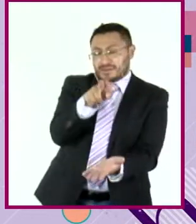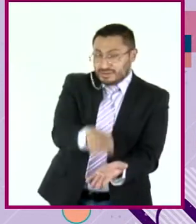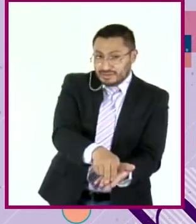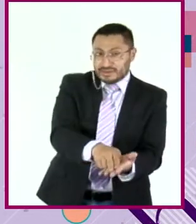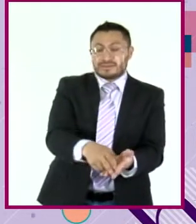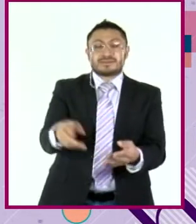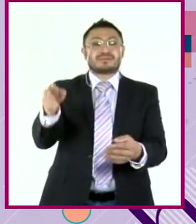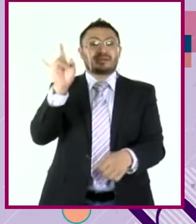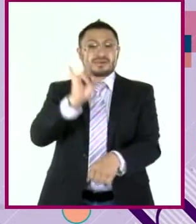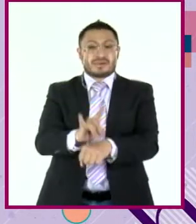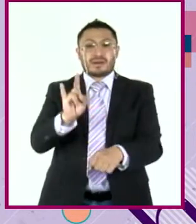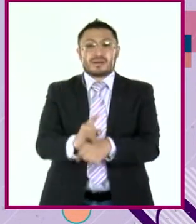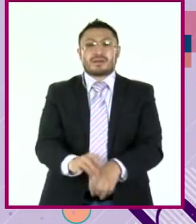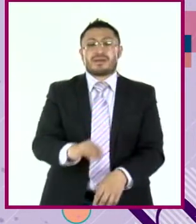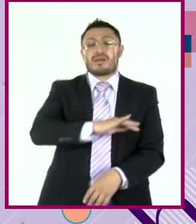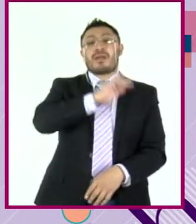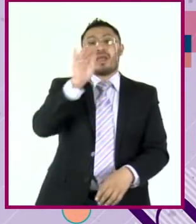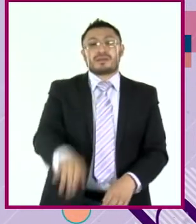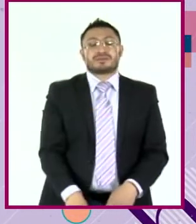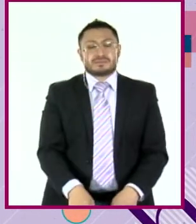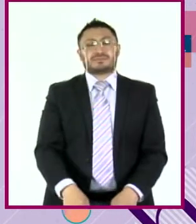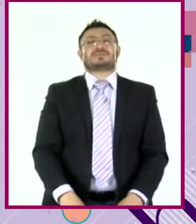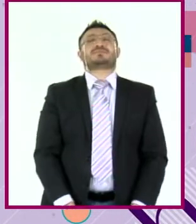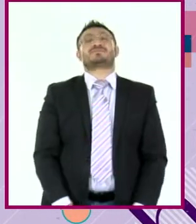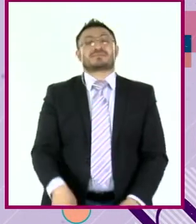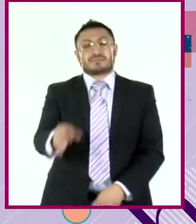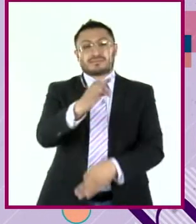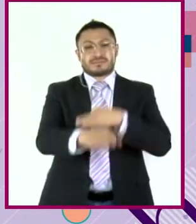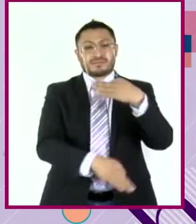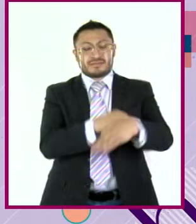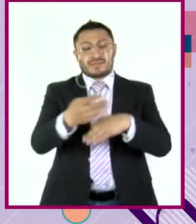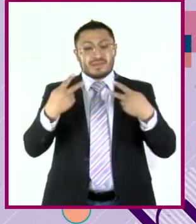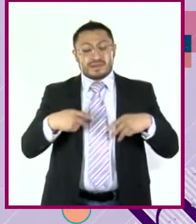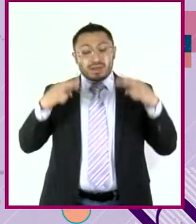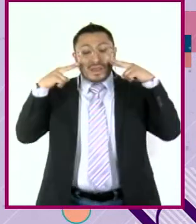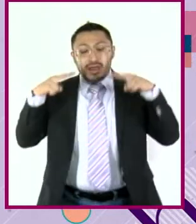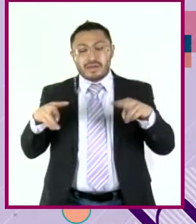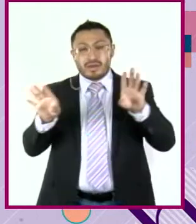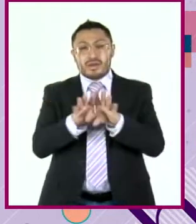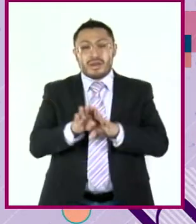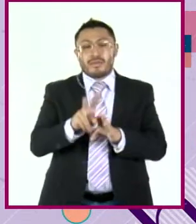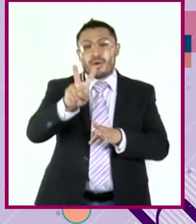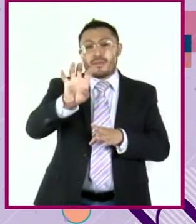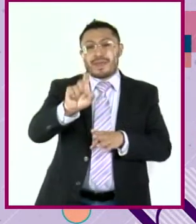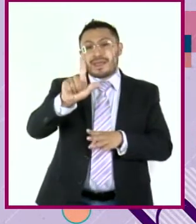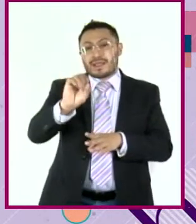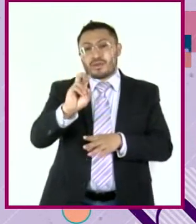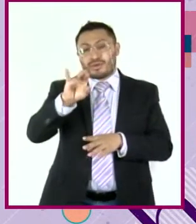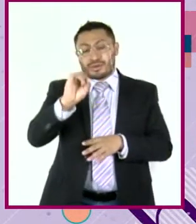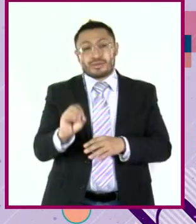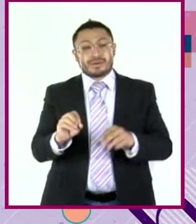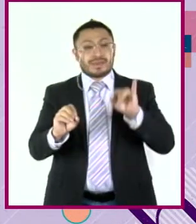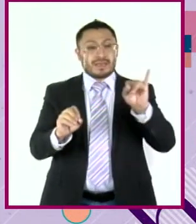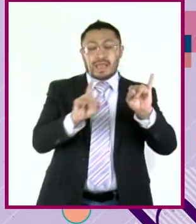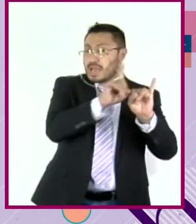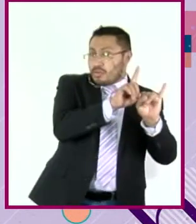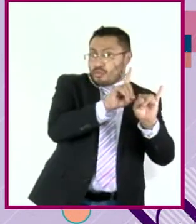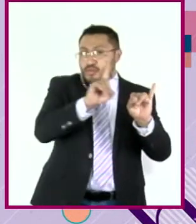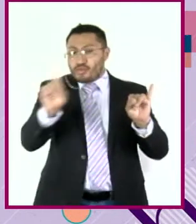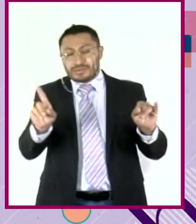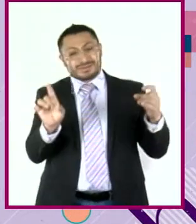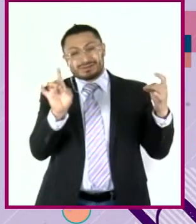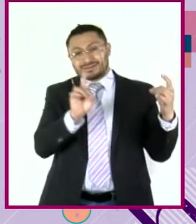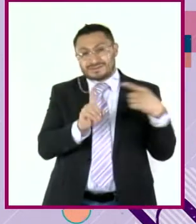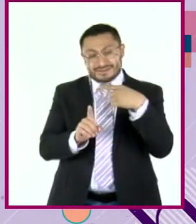y finge estar muerto. Todos los demás se ponen alrededor, tipo velorio. Y de izquierda a derecha comienzan a decir cómo